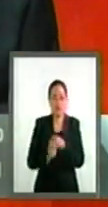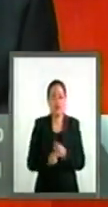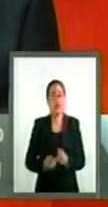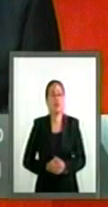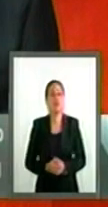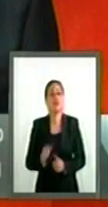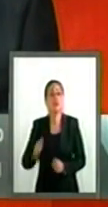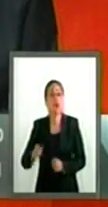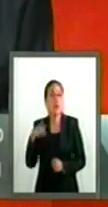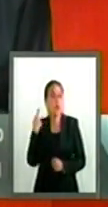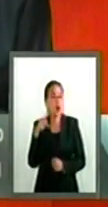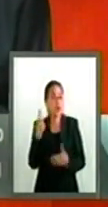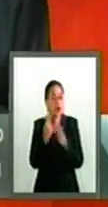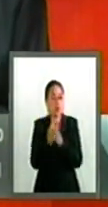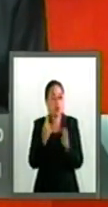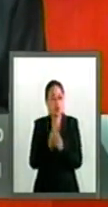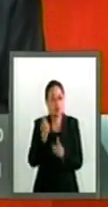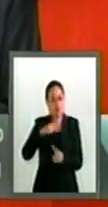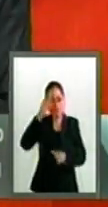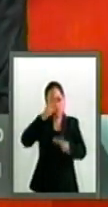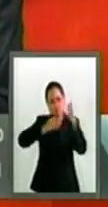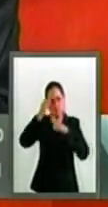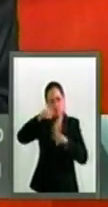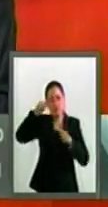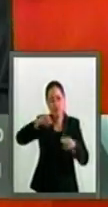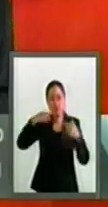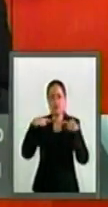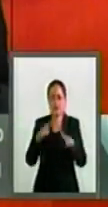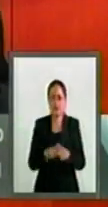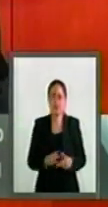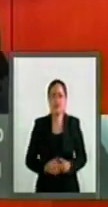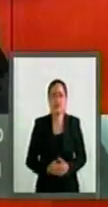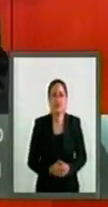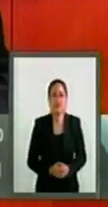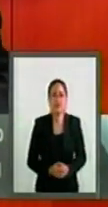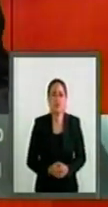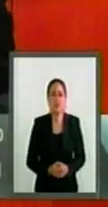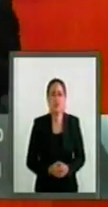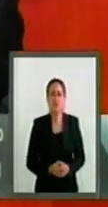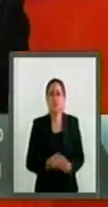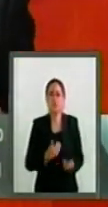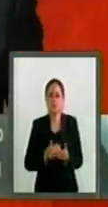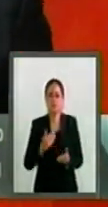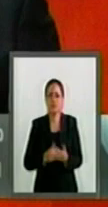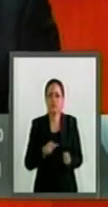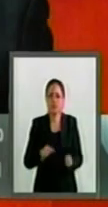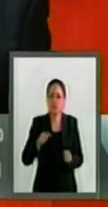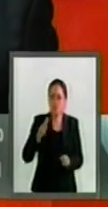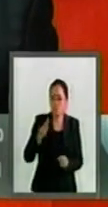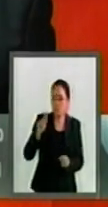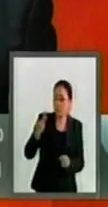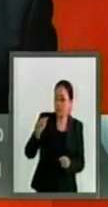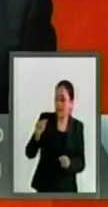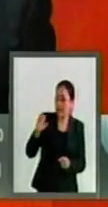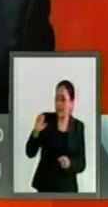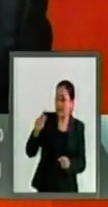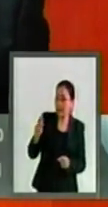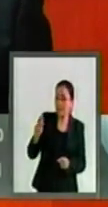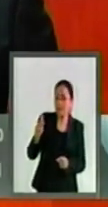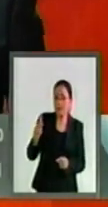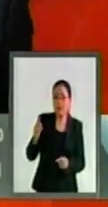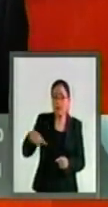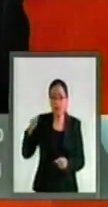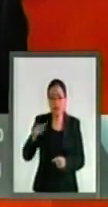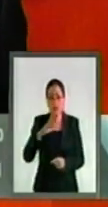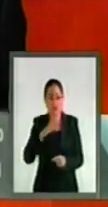los cursos de recuperación de los maestros se han entregado a la UPAEP y a la